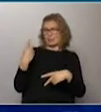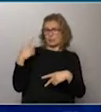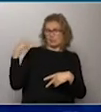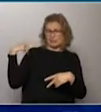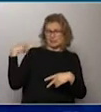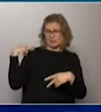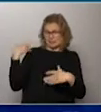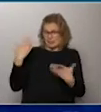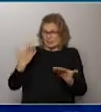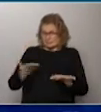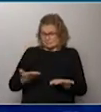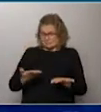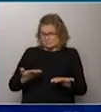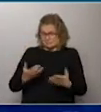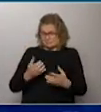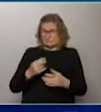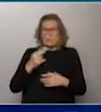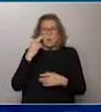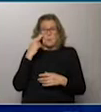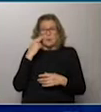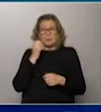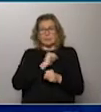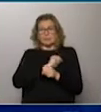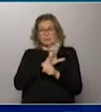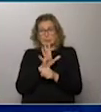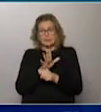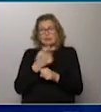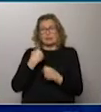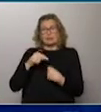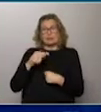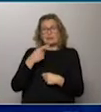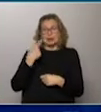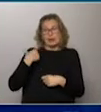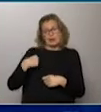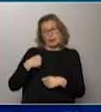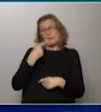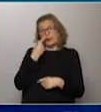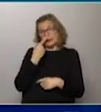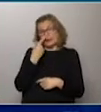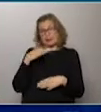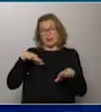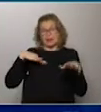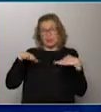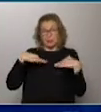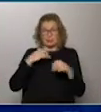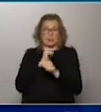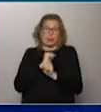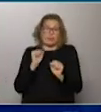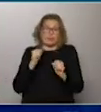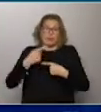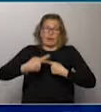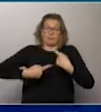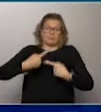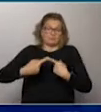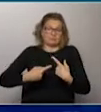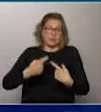ha vuelto la herramienta por excelencia en la pandemia. Por lo tanto, ahí Nacional también tiene una pata interesante desde el punto de vista deportivo para que pueda, bueno,